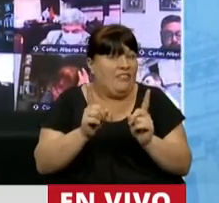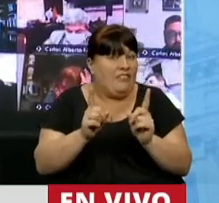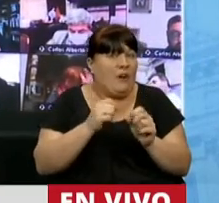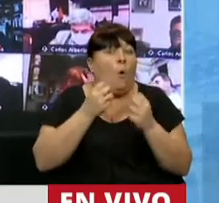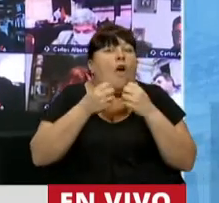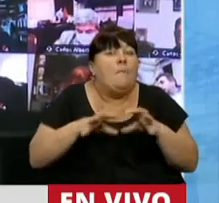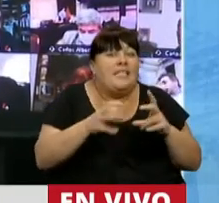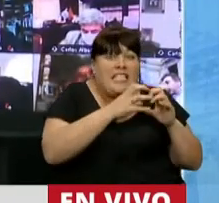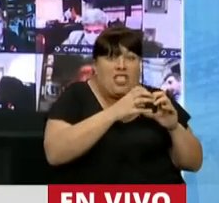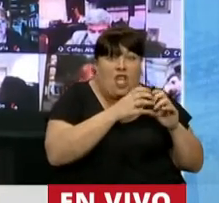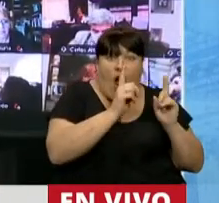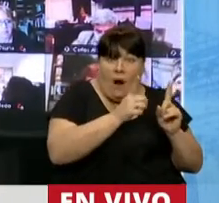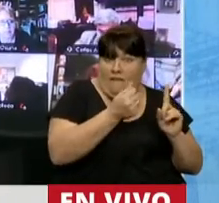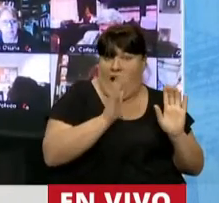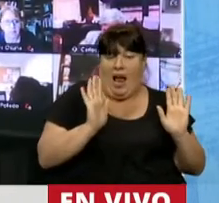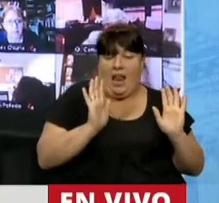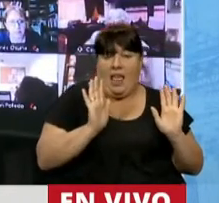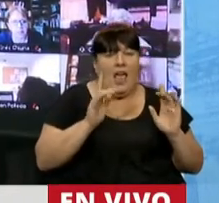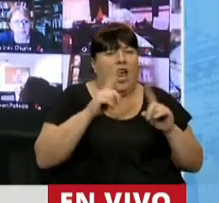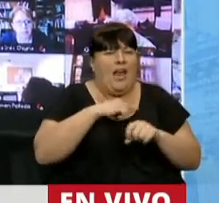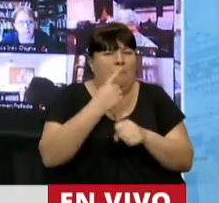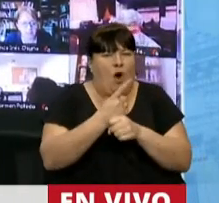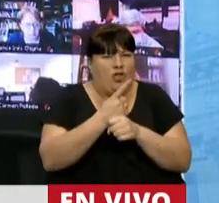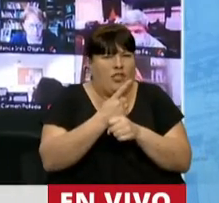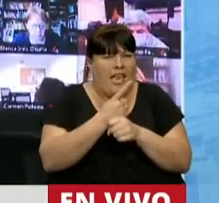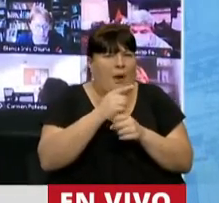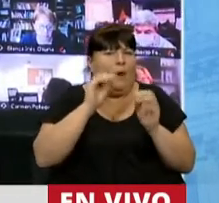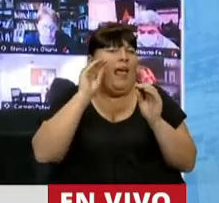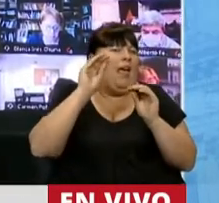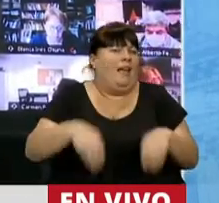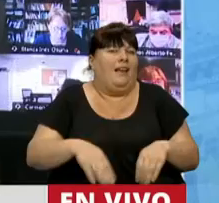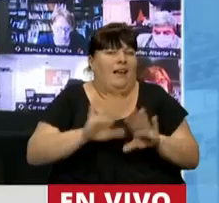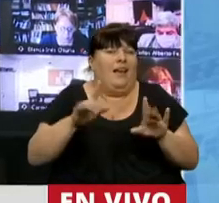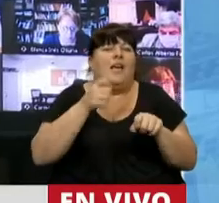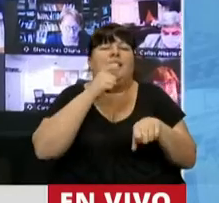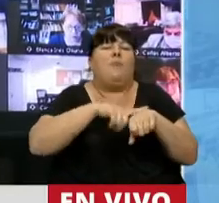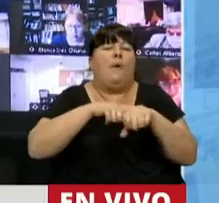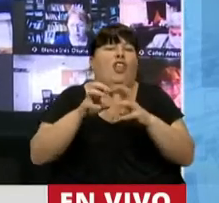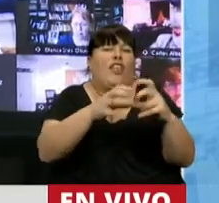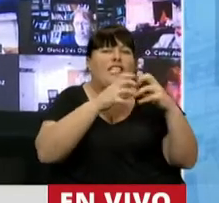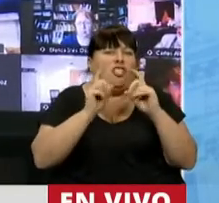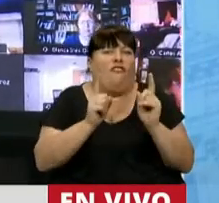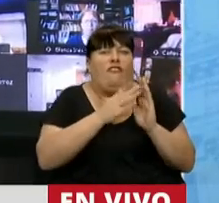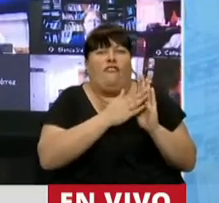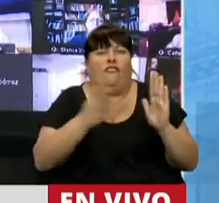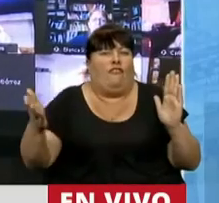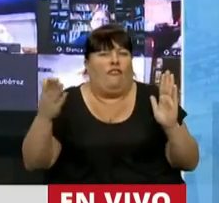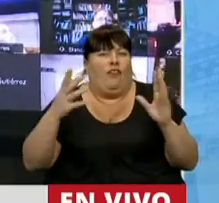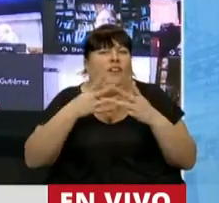al inicio de la sesión. Y no es posible sostener la caída del mismo mientras la sesión transcurre.